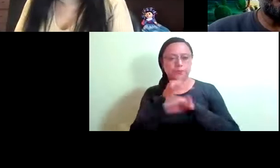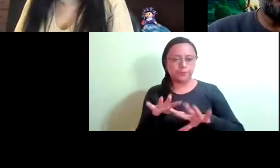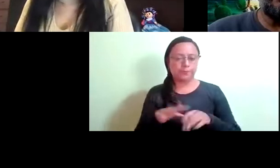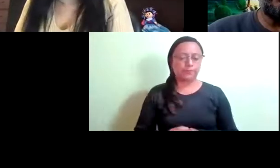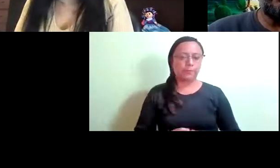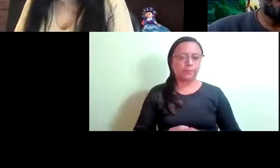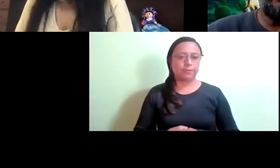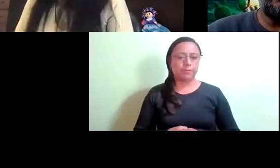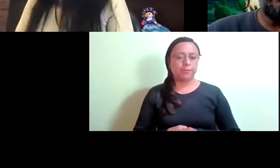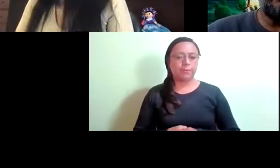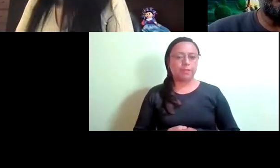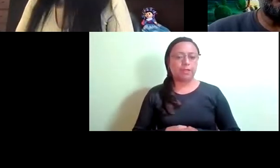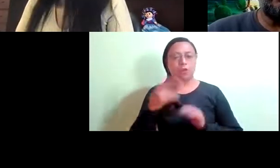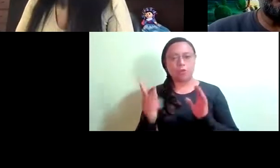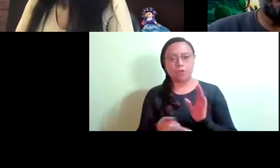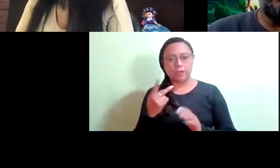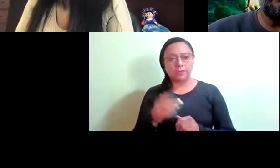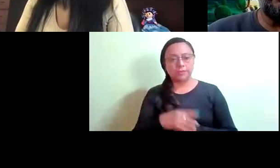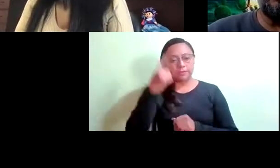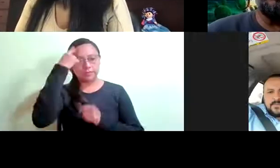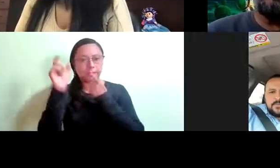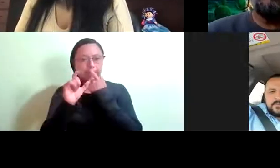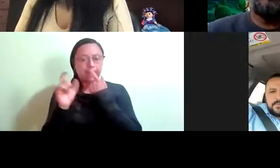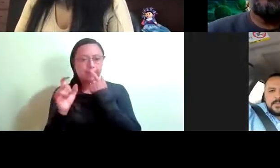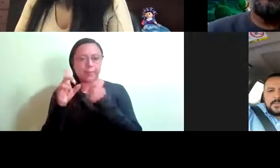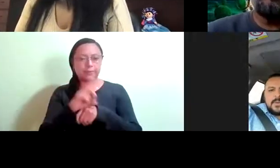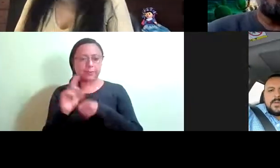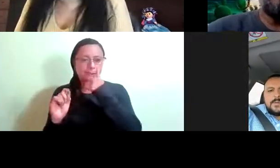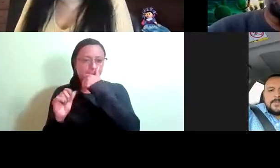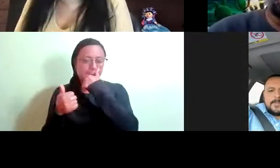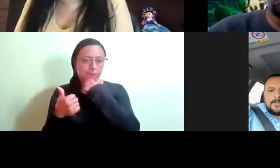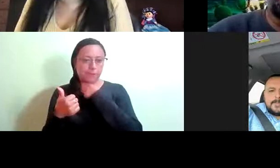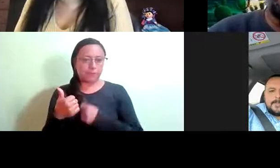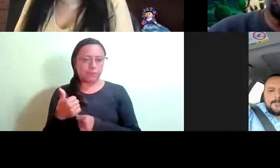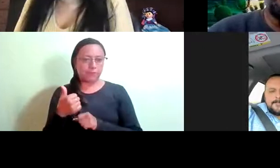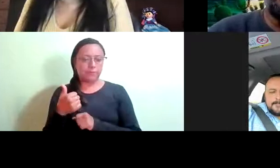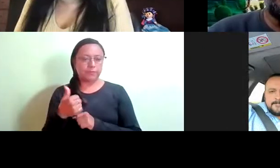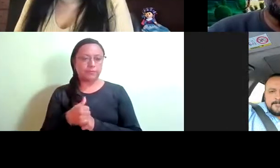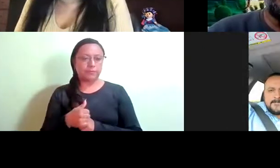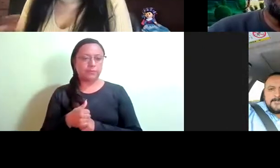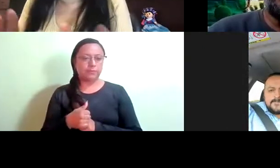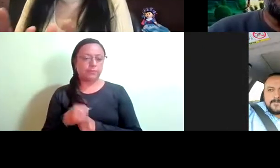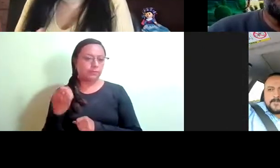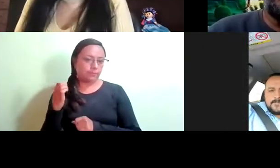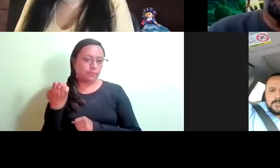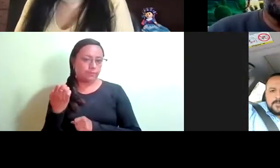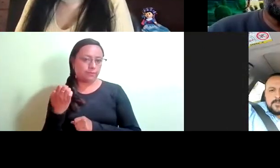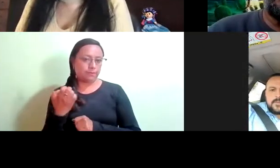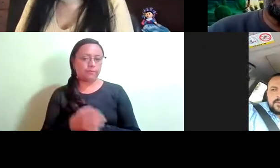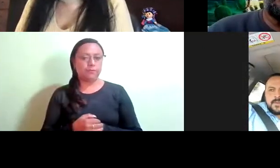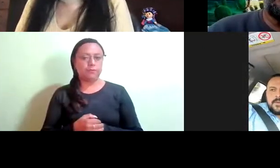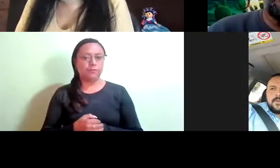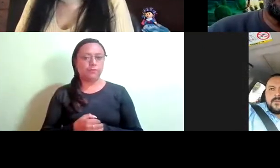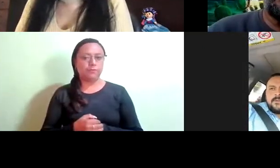así, ¿no? Entonces, reagendamos, sería para el veintiséis de este, de este mes, eh, y ya que se ponga de acuerdo el